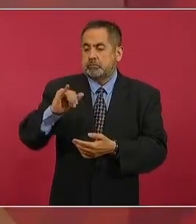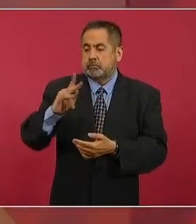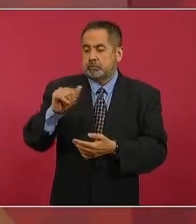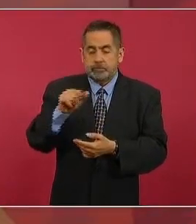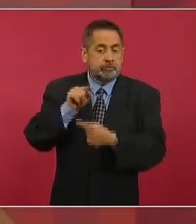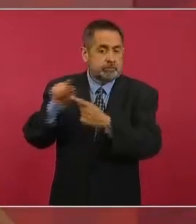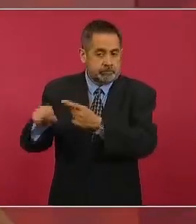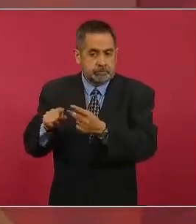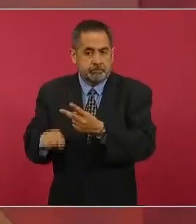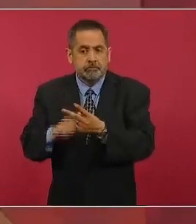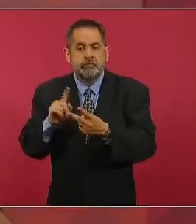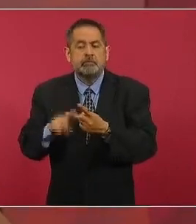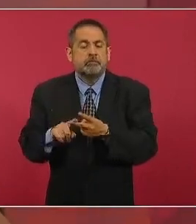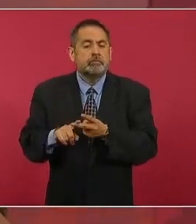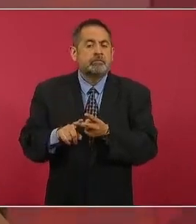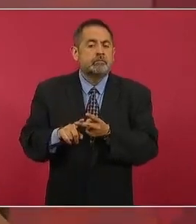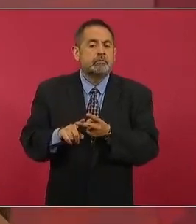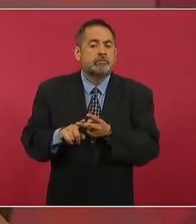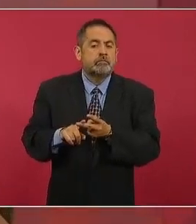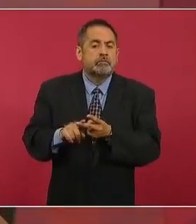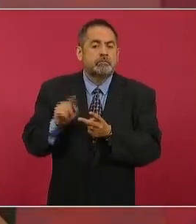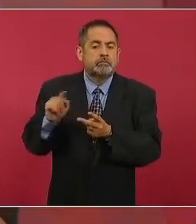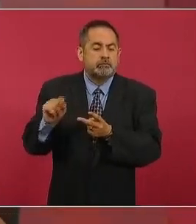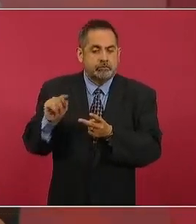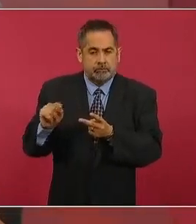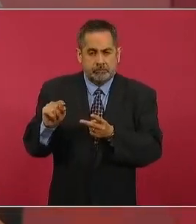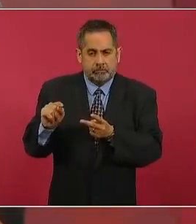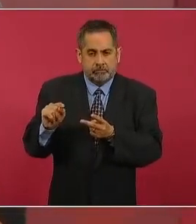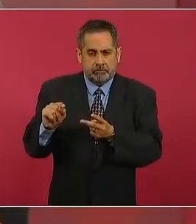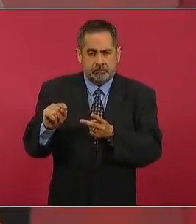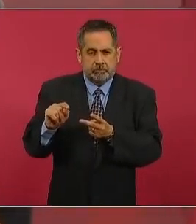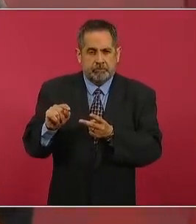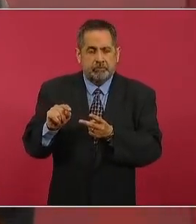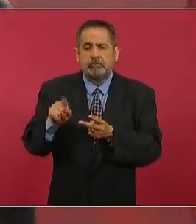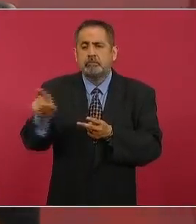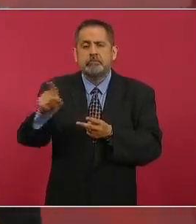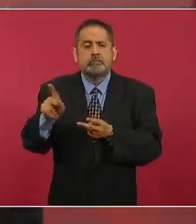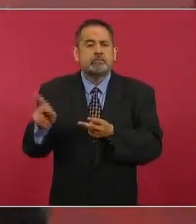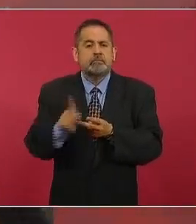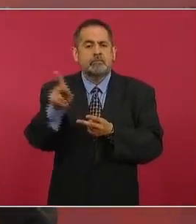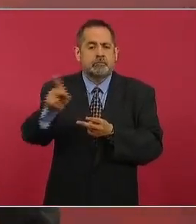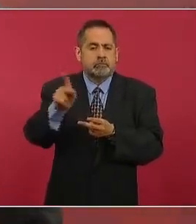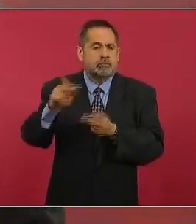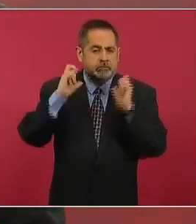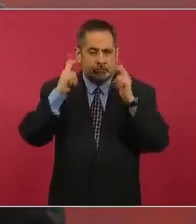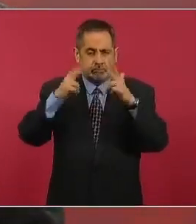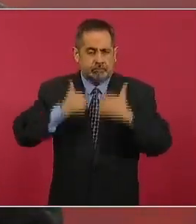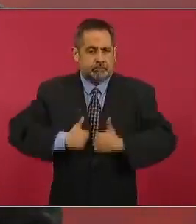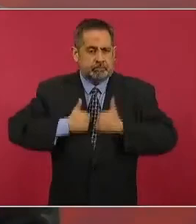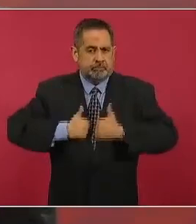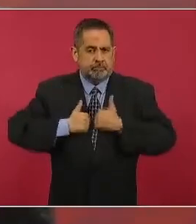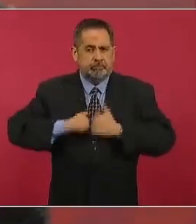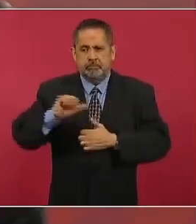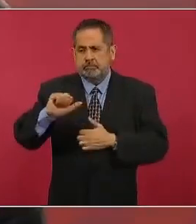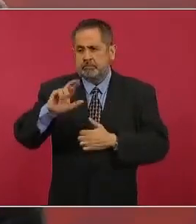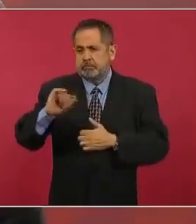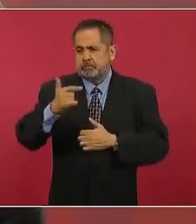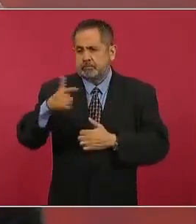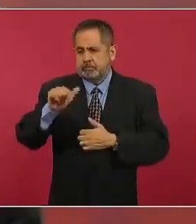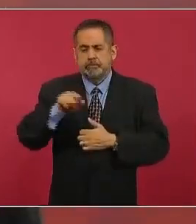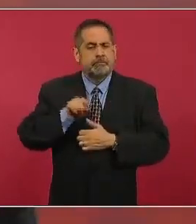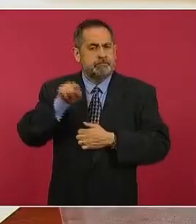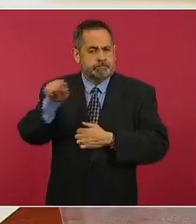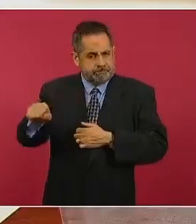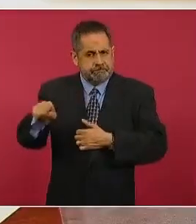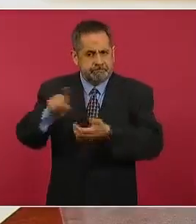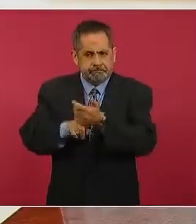vamos a a Riaga que vamos a rehabilitar toda la